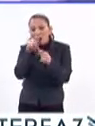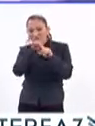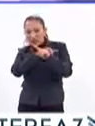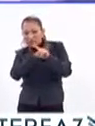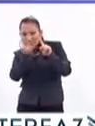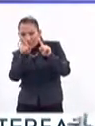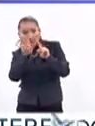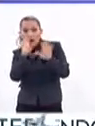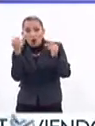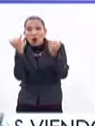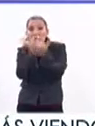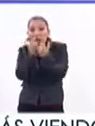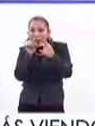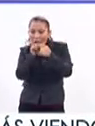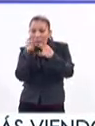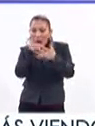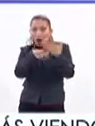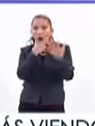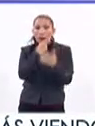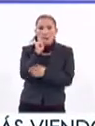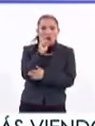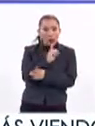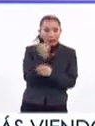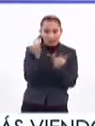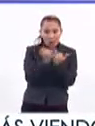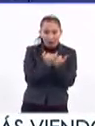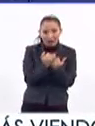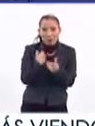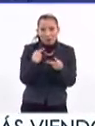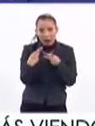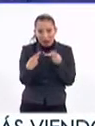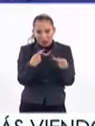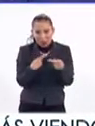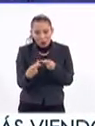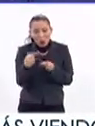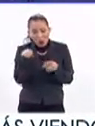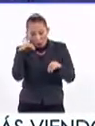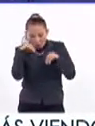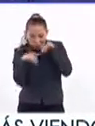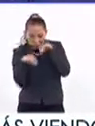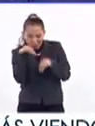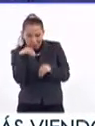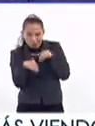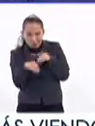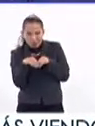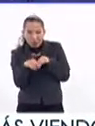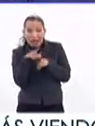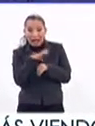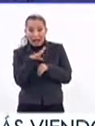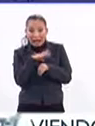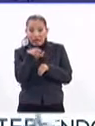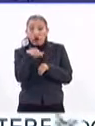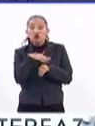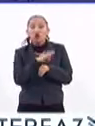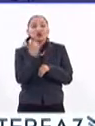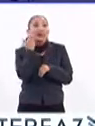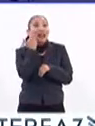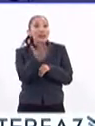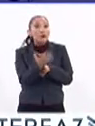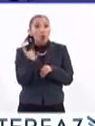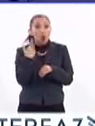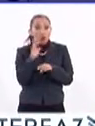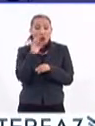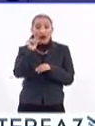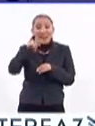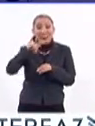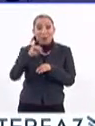algo particular. Y esto funciona para hombres y mujeres. Exactamente. Entonces, considerando esa pregunta, así es lo que nosotros queremos. Al ser